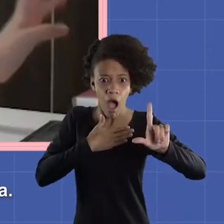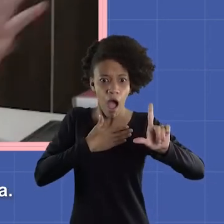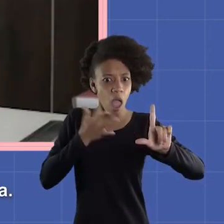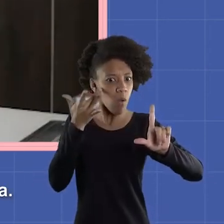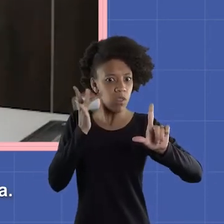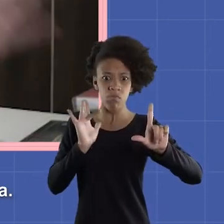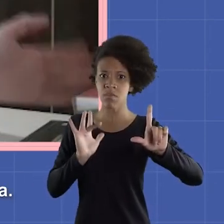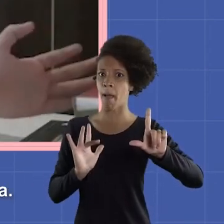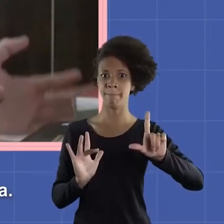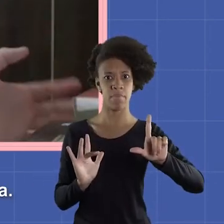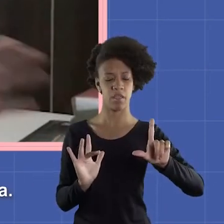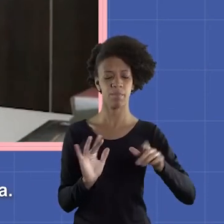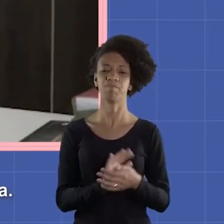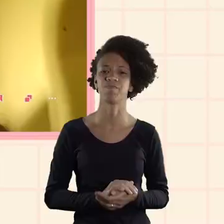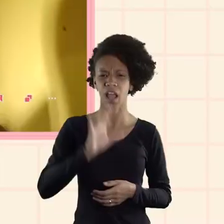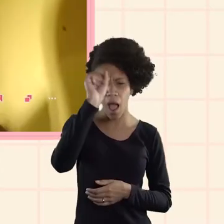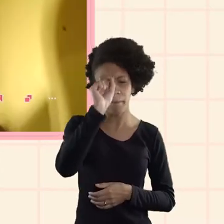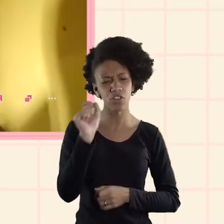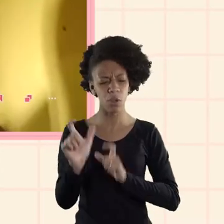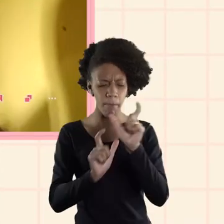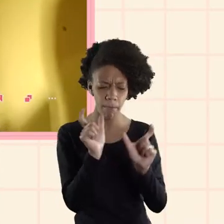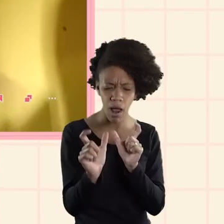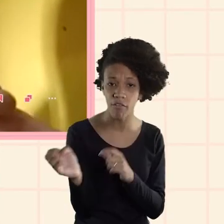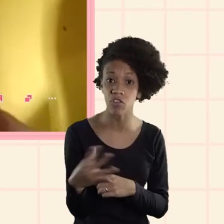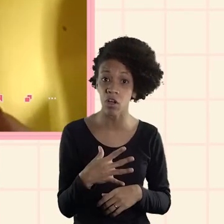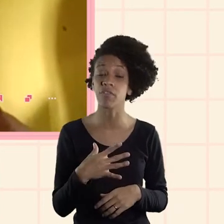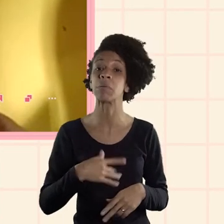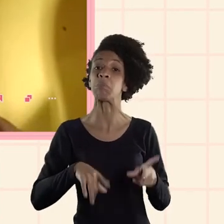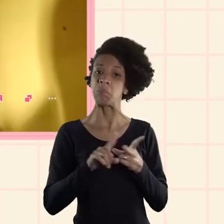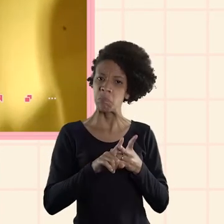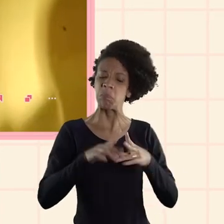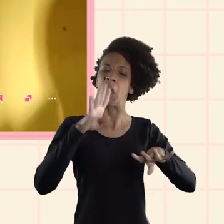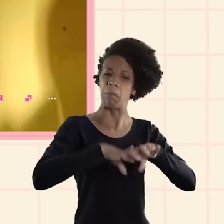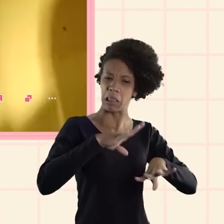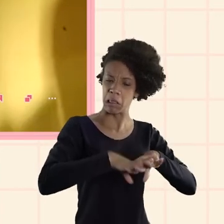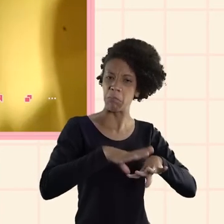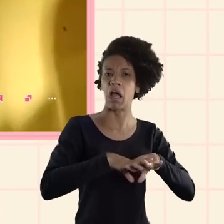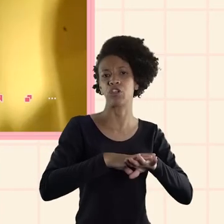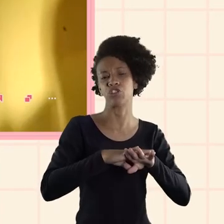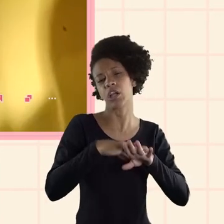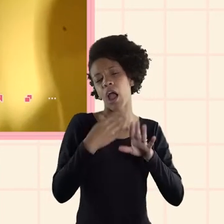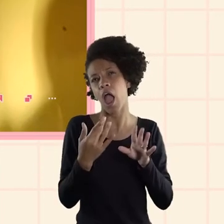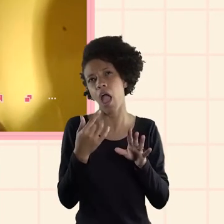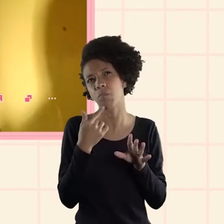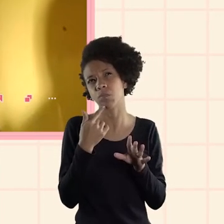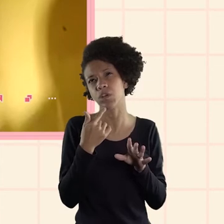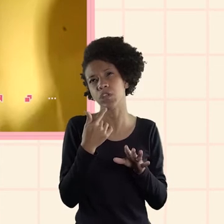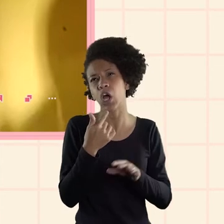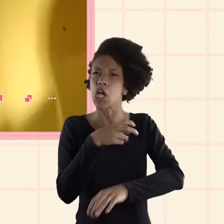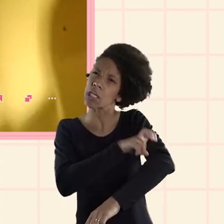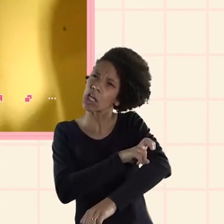investigo en Internet y viene un montón de cosas que yo no sabía. Yo aprendí nuevas palabras, aprendí nuevos